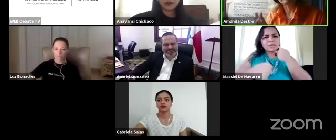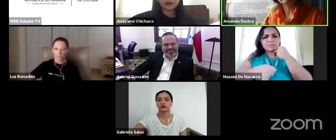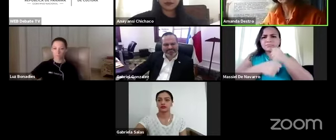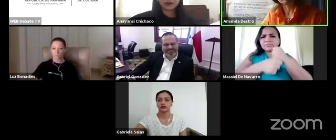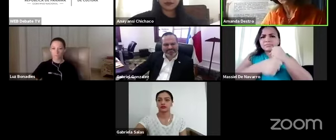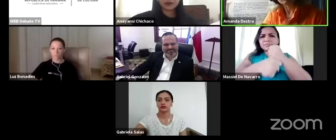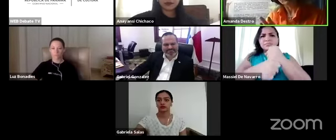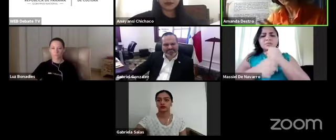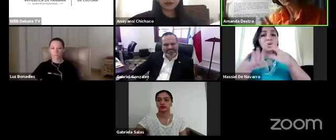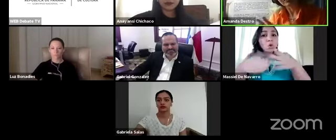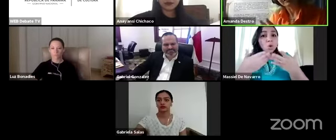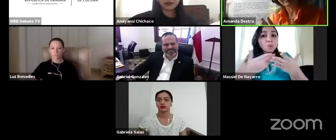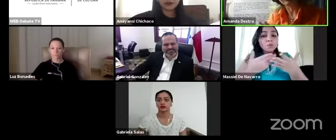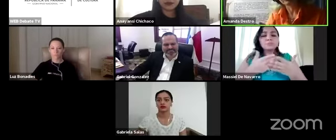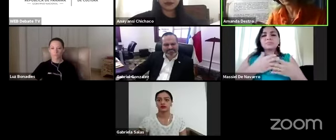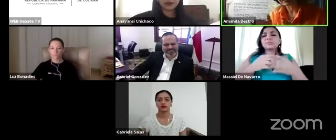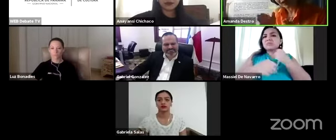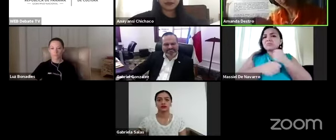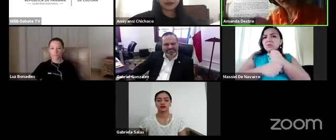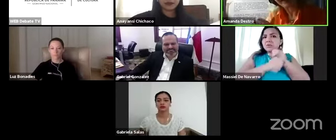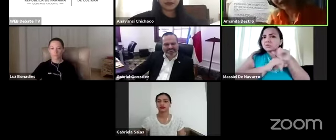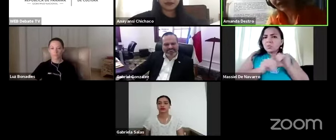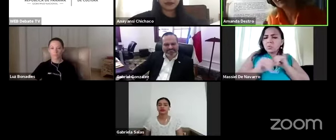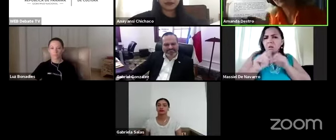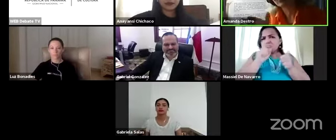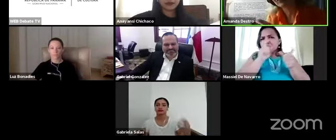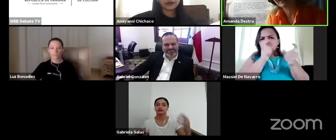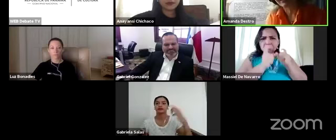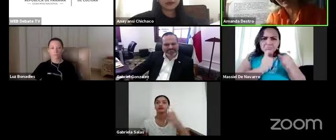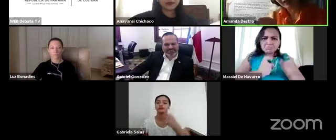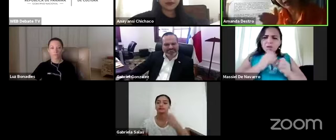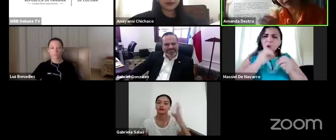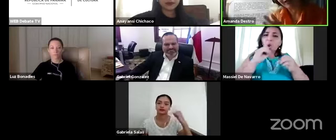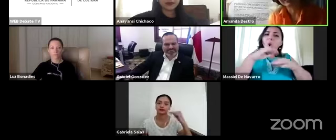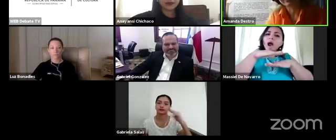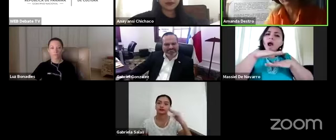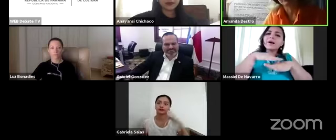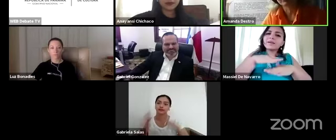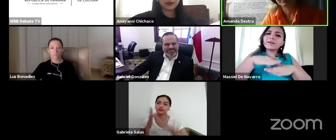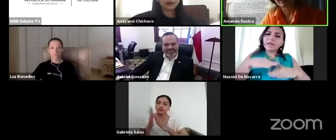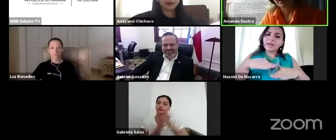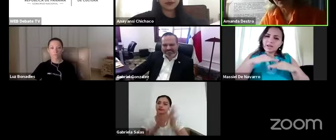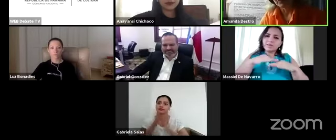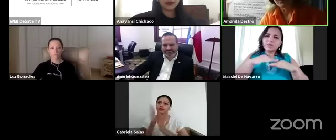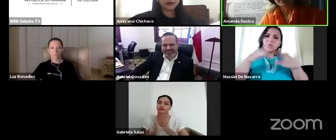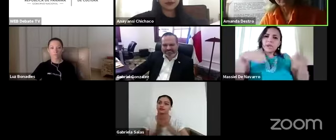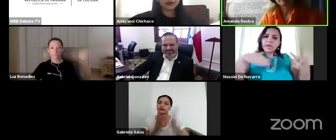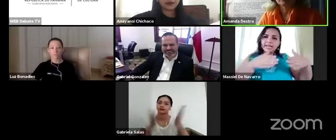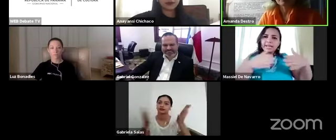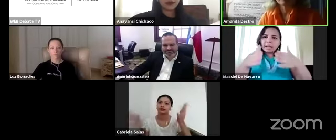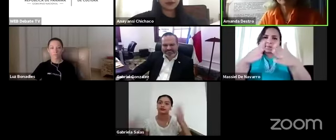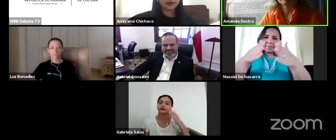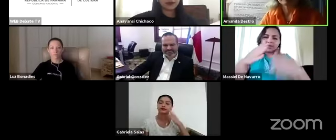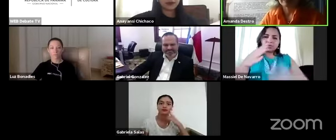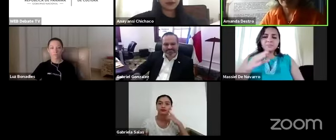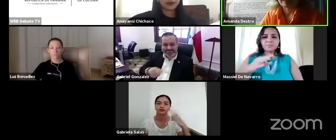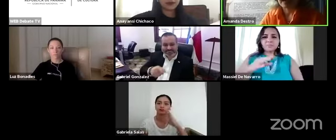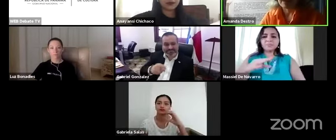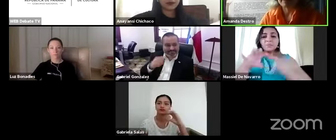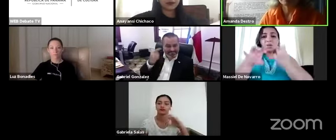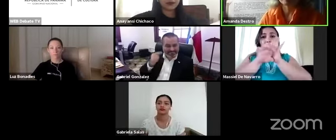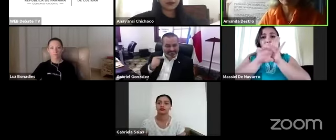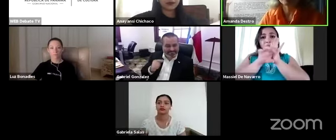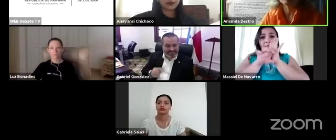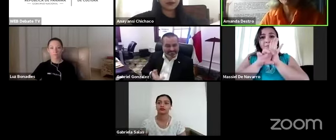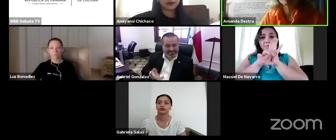modificando un poco ciertas cositas o arreglando la orientación por ejemplo la la